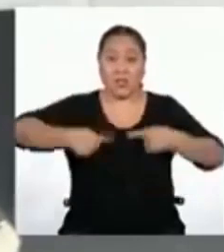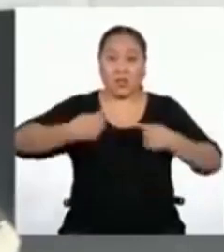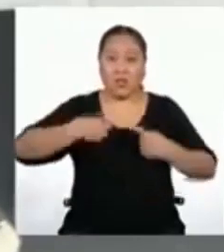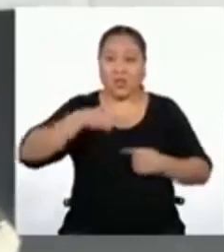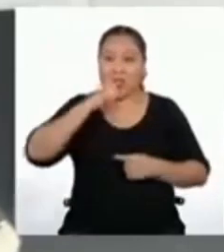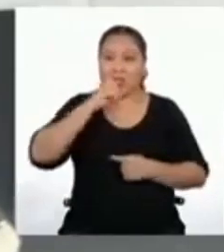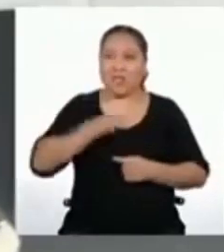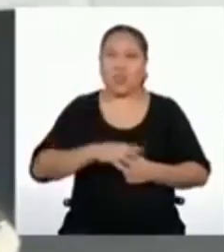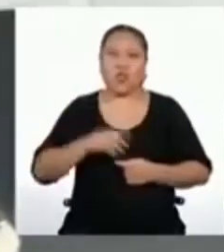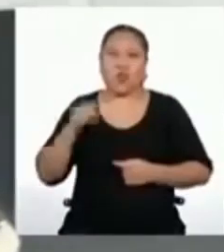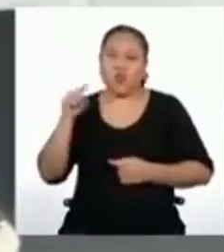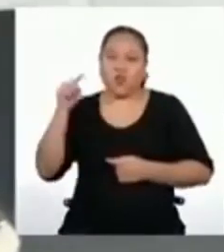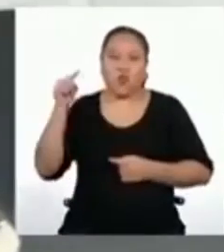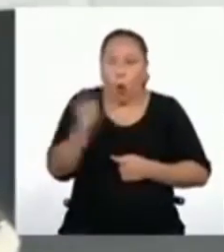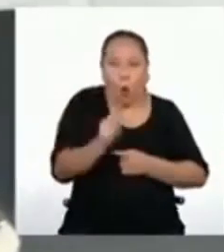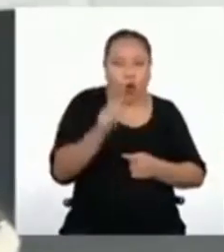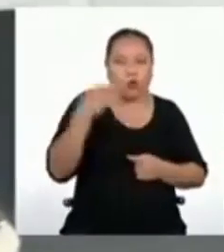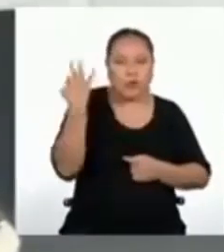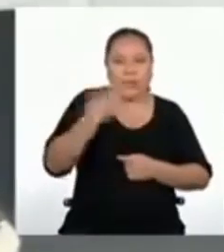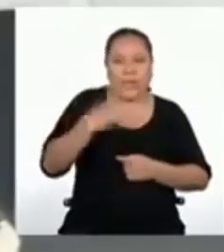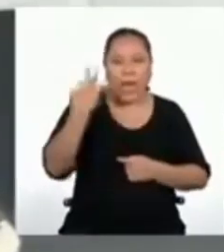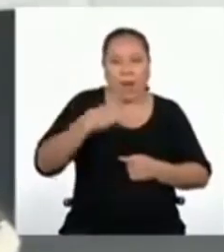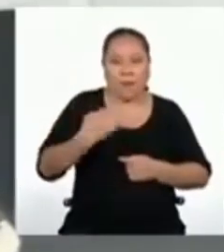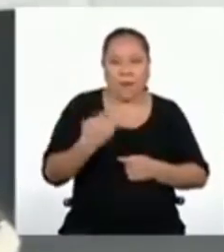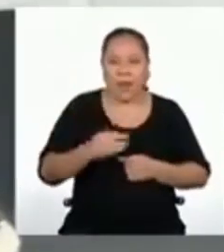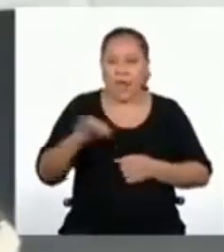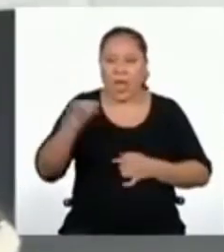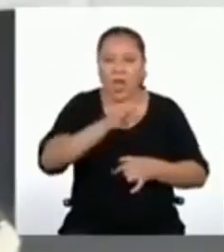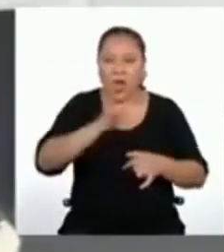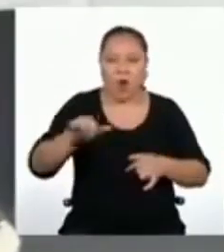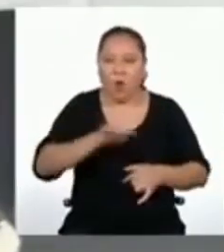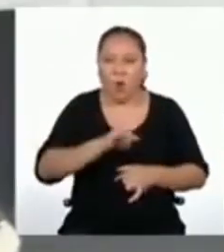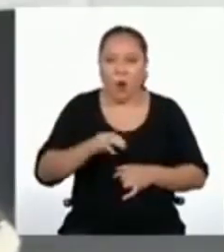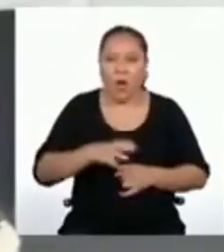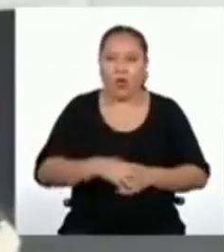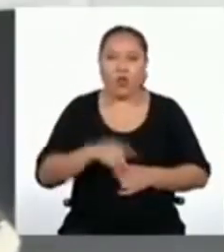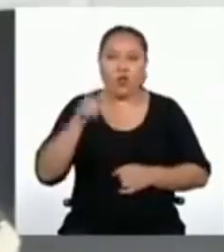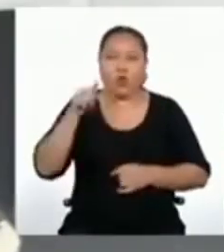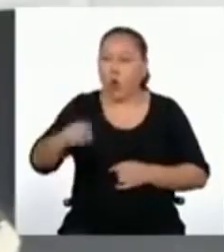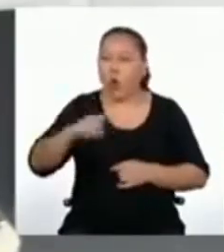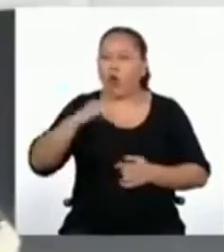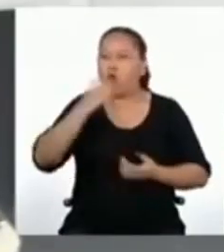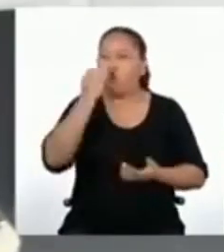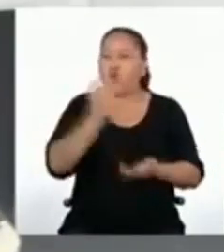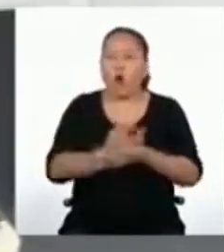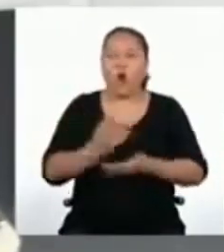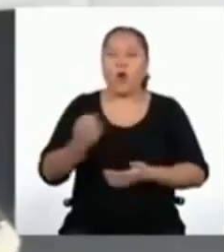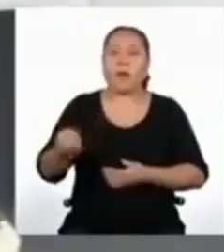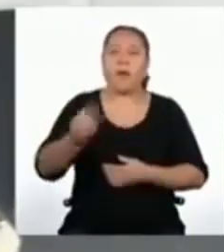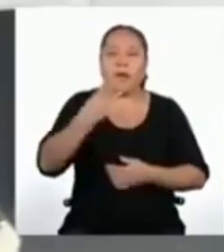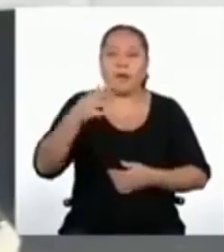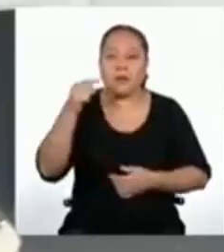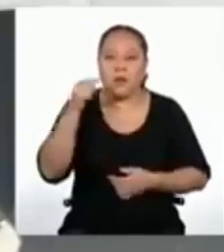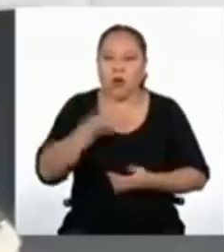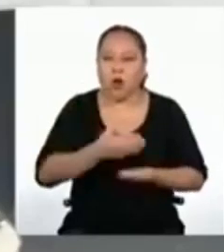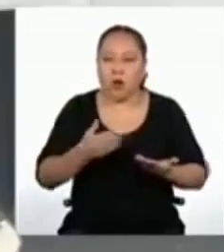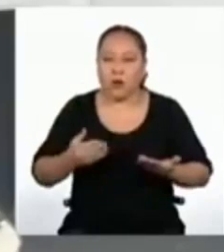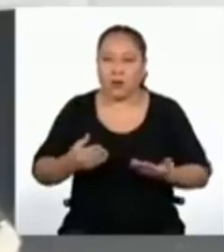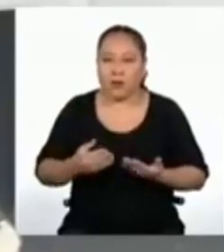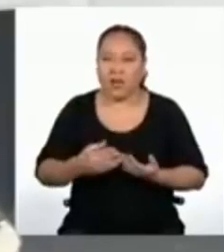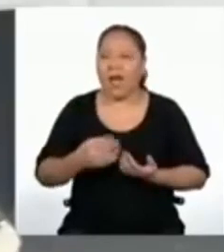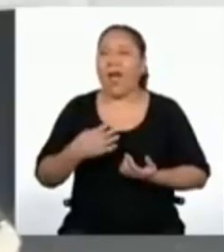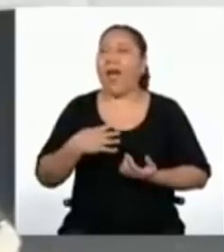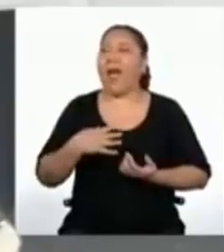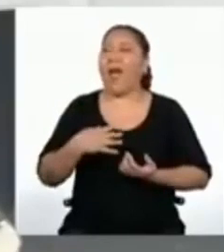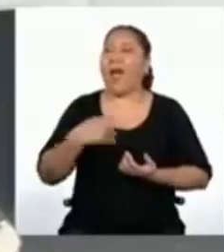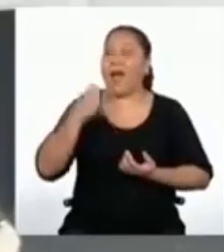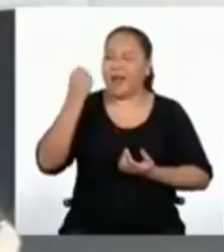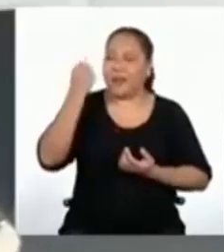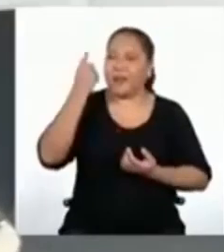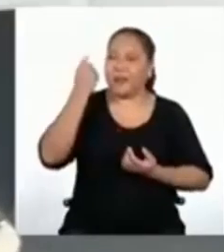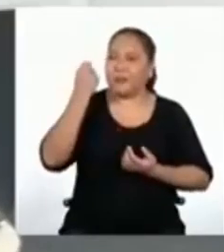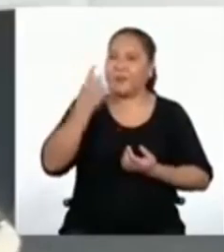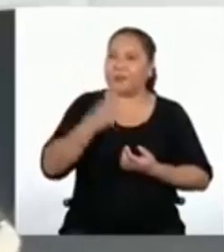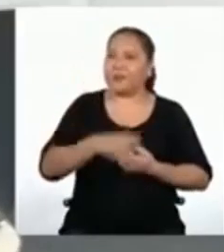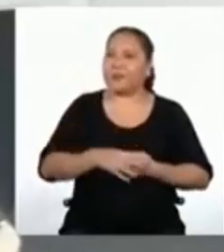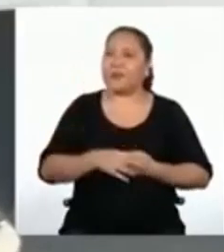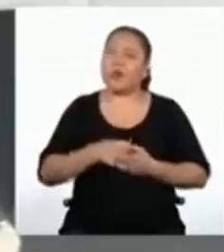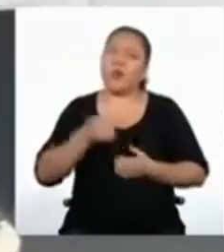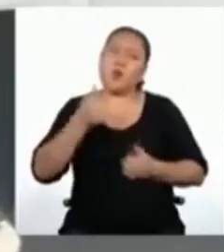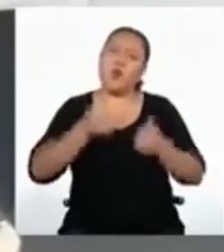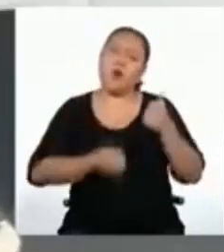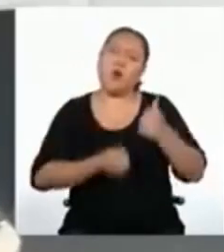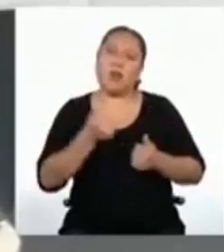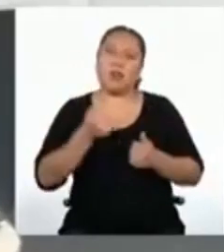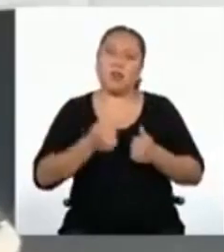llegarle a decir, tú siempre me tratas así o tú nunca me dices cosas como estas. Entiendo, pero ¿cuáles serían